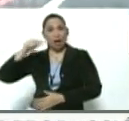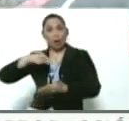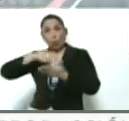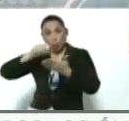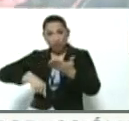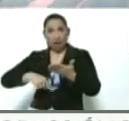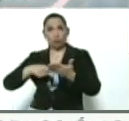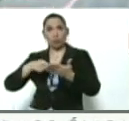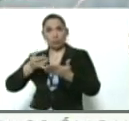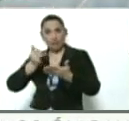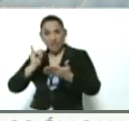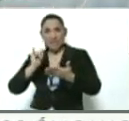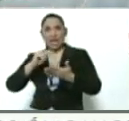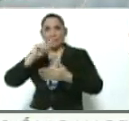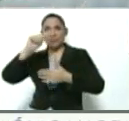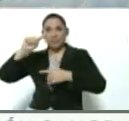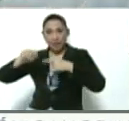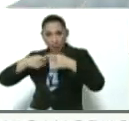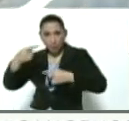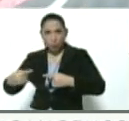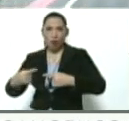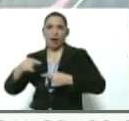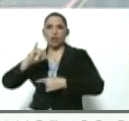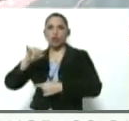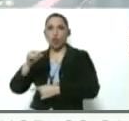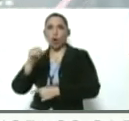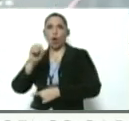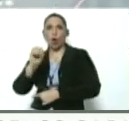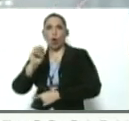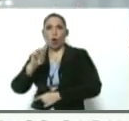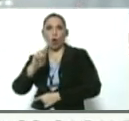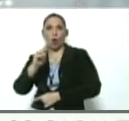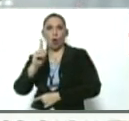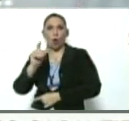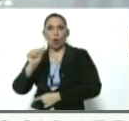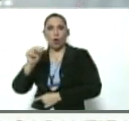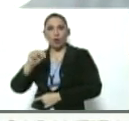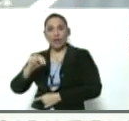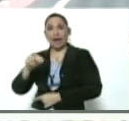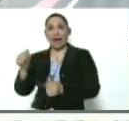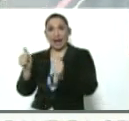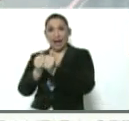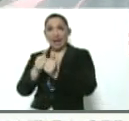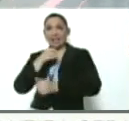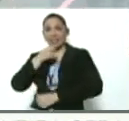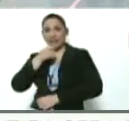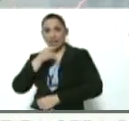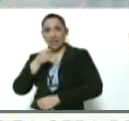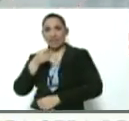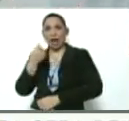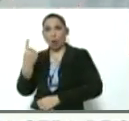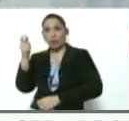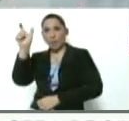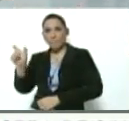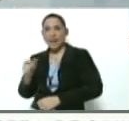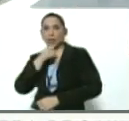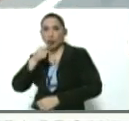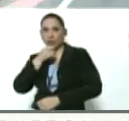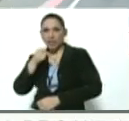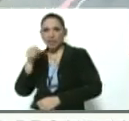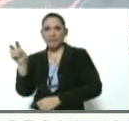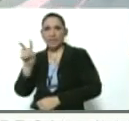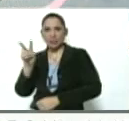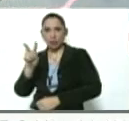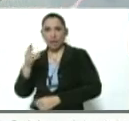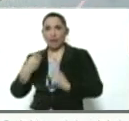Luego, Jordan Grudó, la misma tarde del domingo 3 de mayo, en una entrevista a una periodista venezolana que reside en